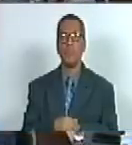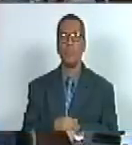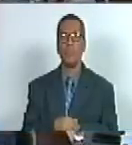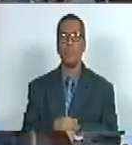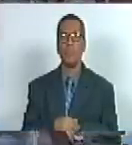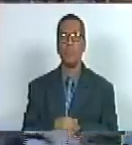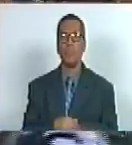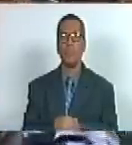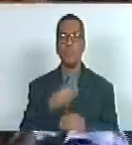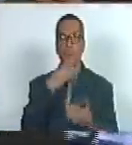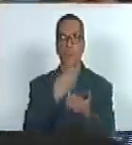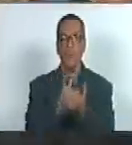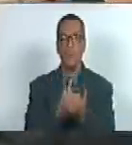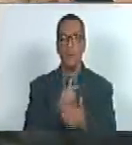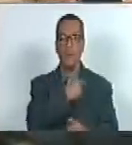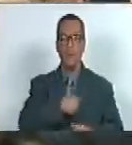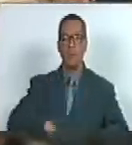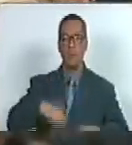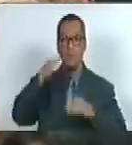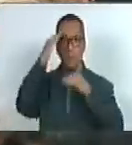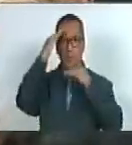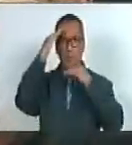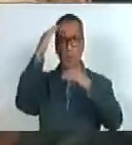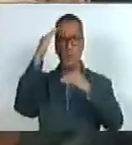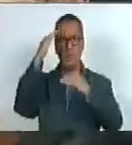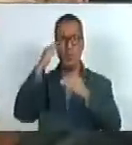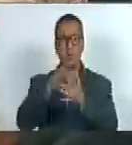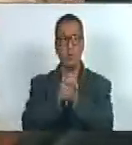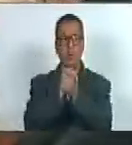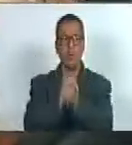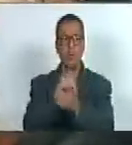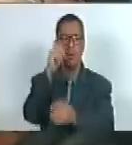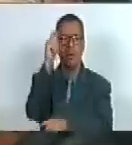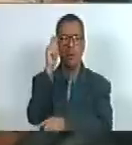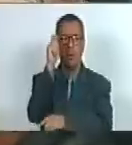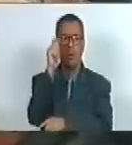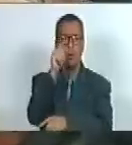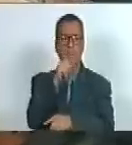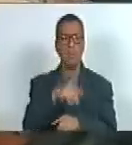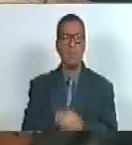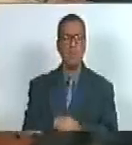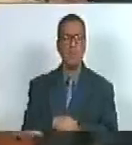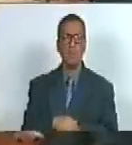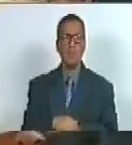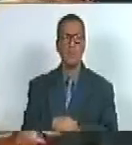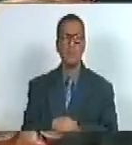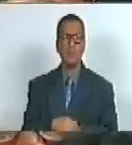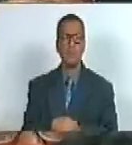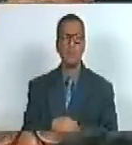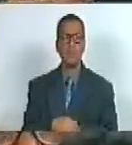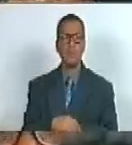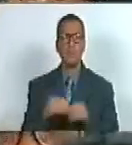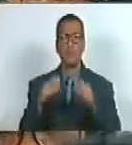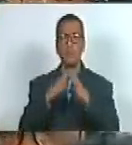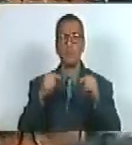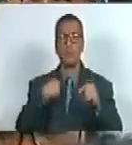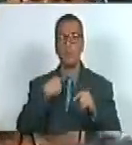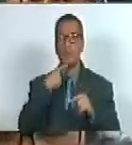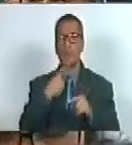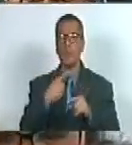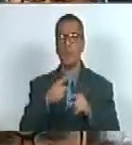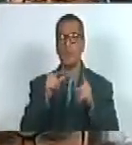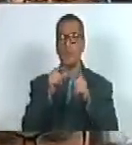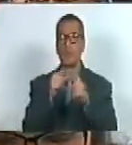gracias presidente saludo compañeros diputados parlamentarios en efecto he solicitado esta